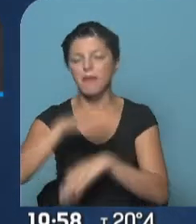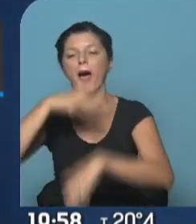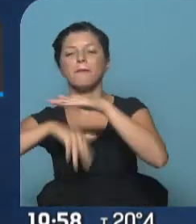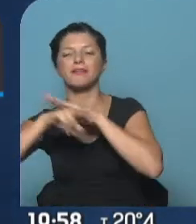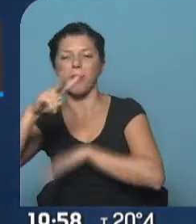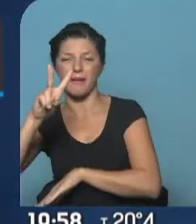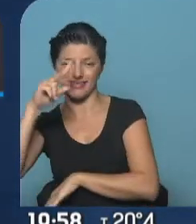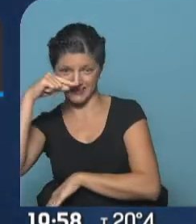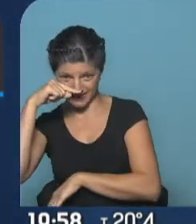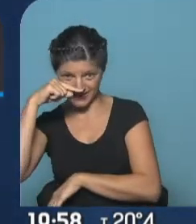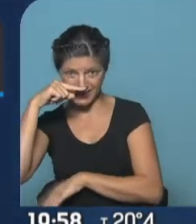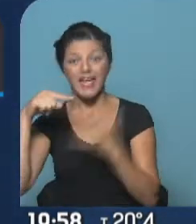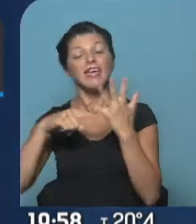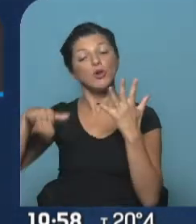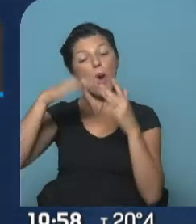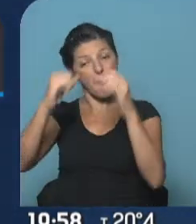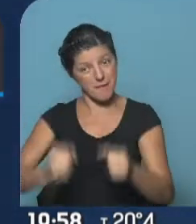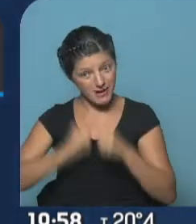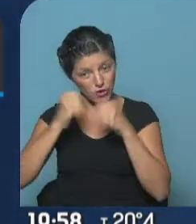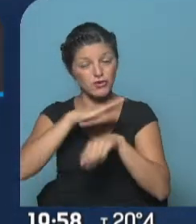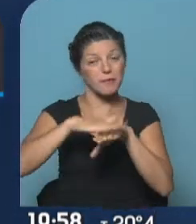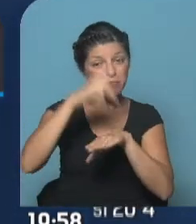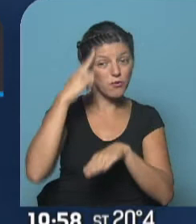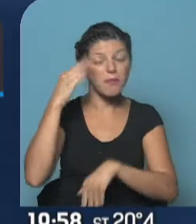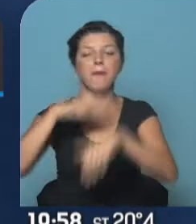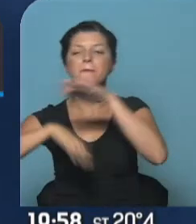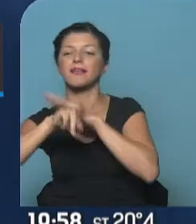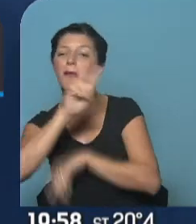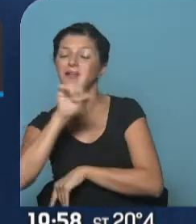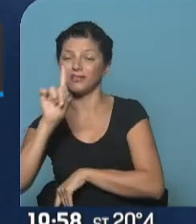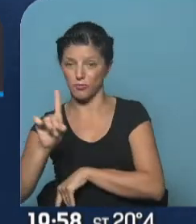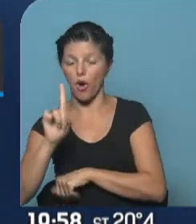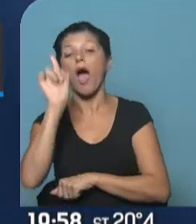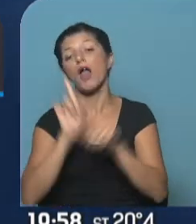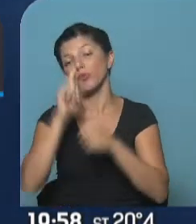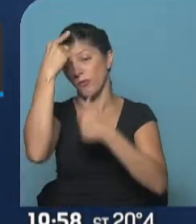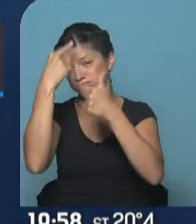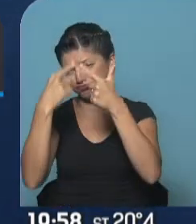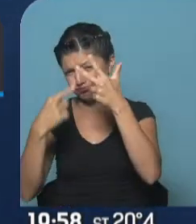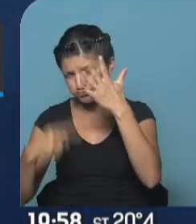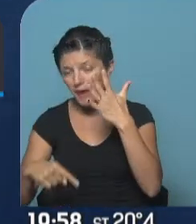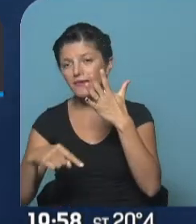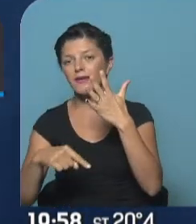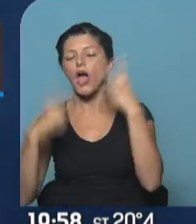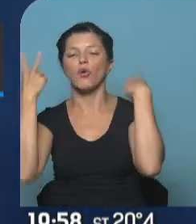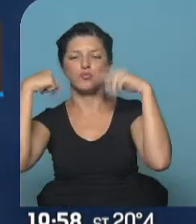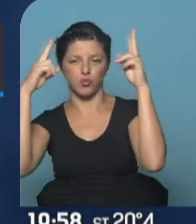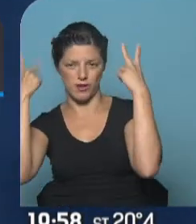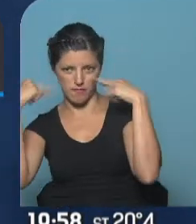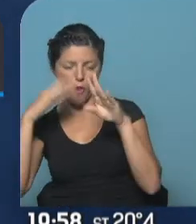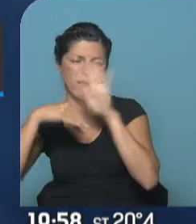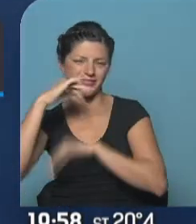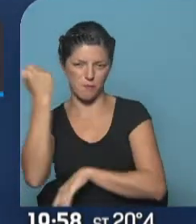de máxima. San Carlos de Bariloche tendrá 9 de mínima, 21 de máxima. Esos son, o ese es el pronóstico para los centros turísticos más